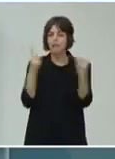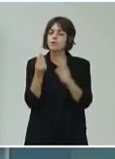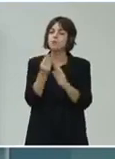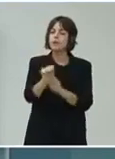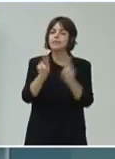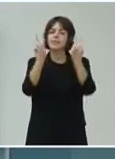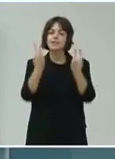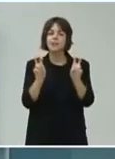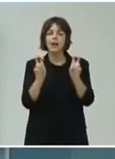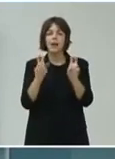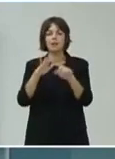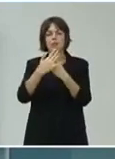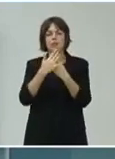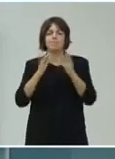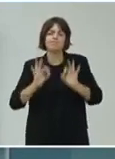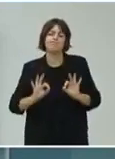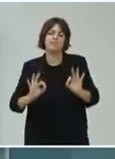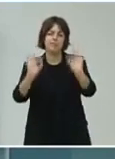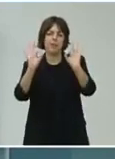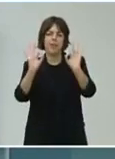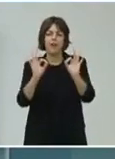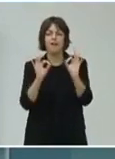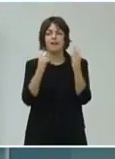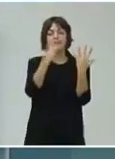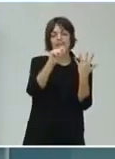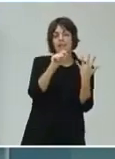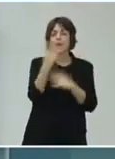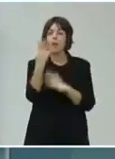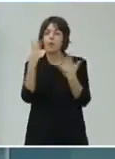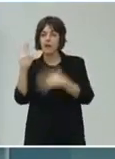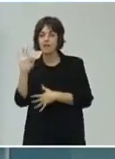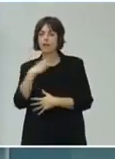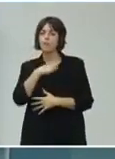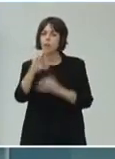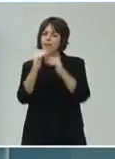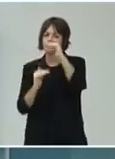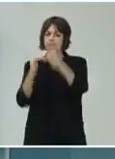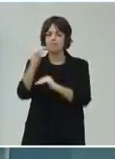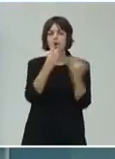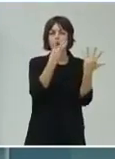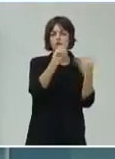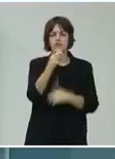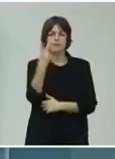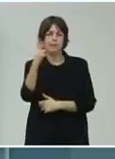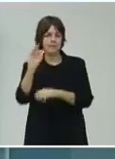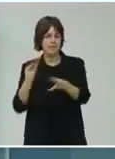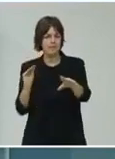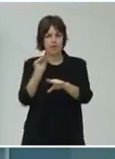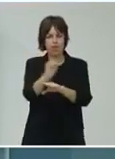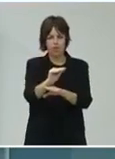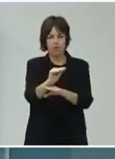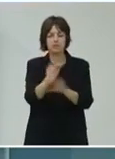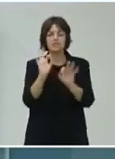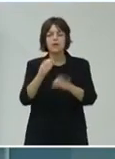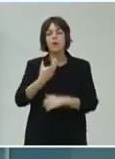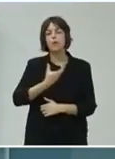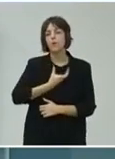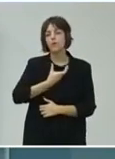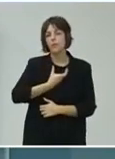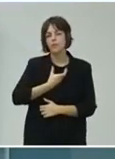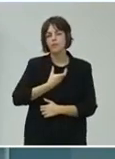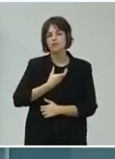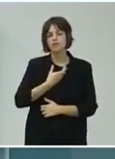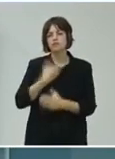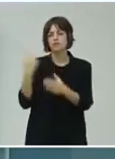una circunstancia particular. Ese 60-40 podrá llegar a ser un 80-20 de financiación en aquellos municipios en